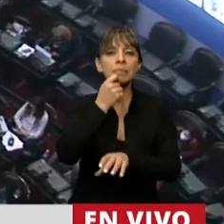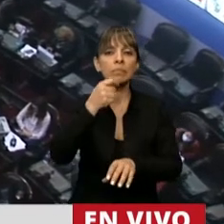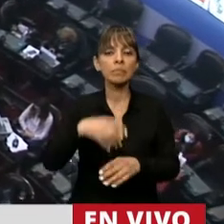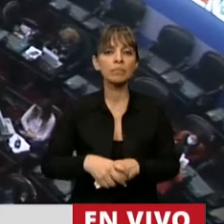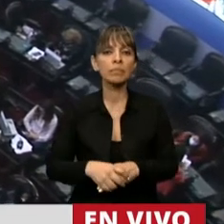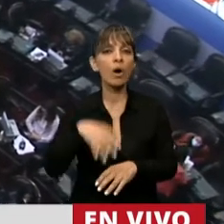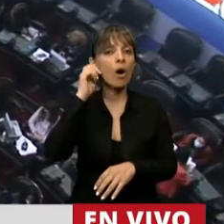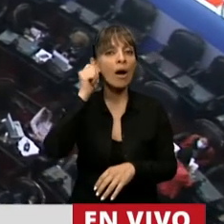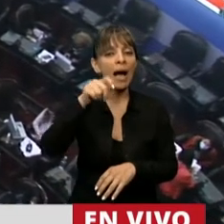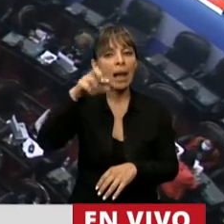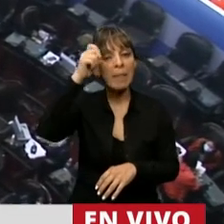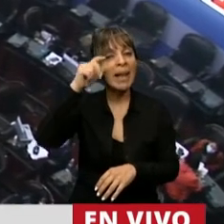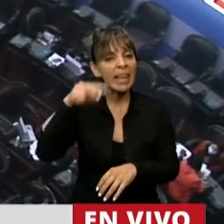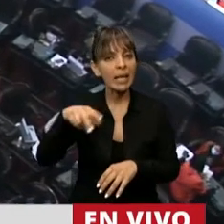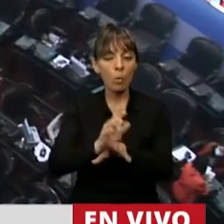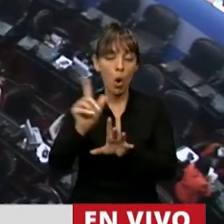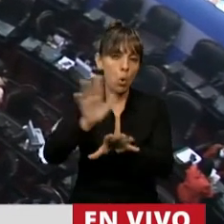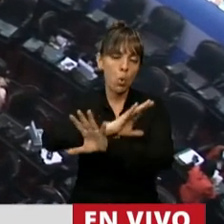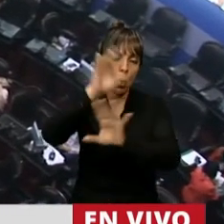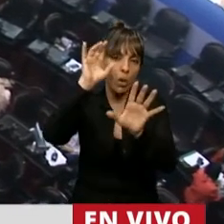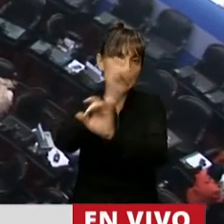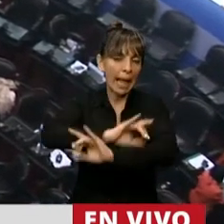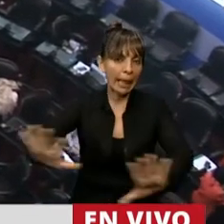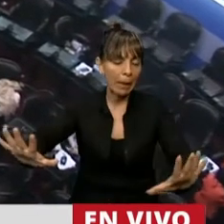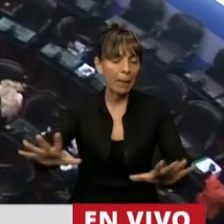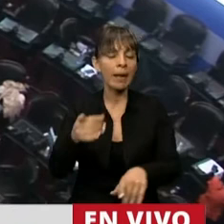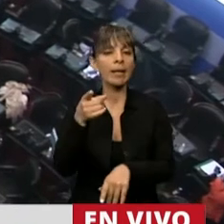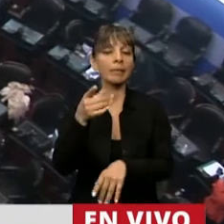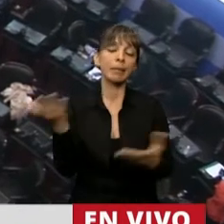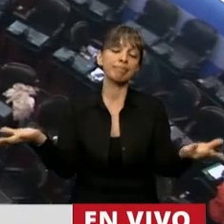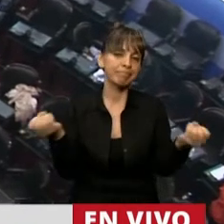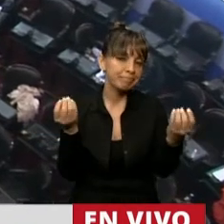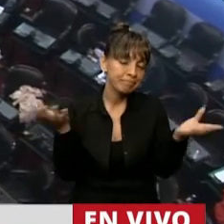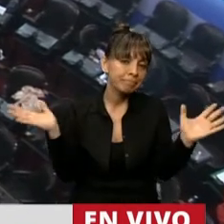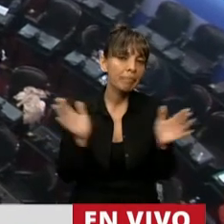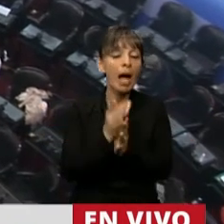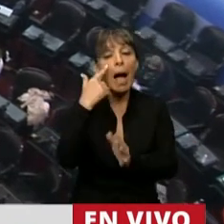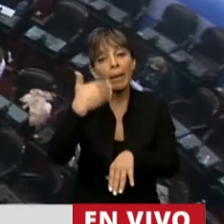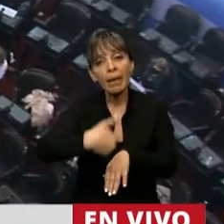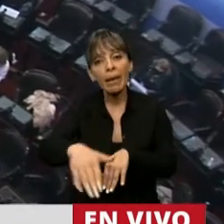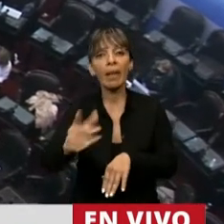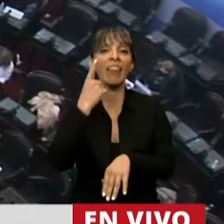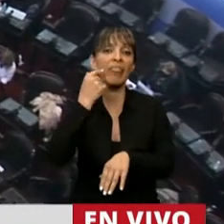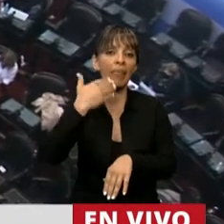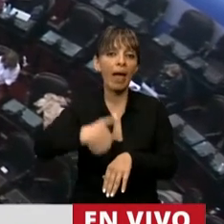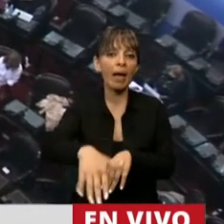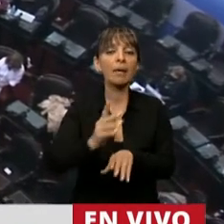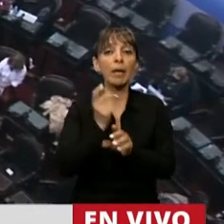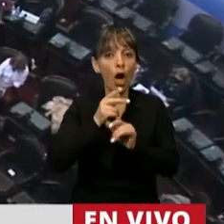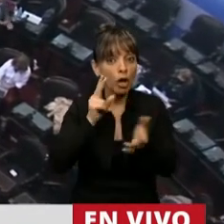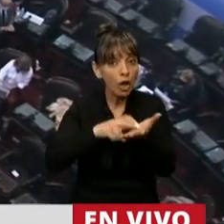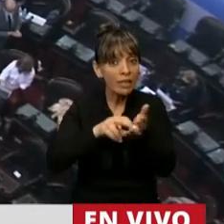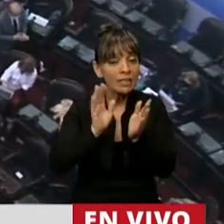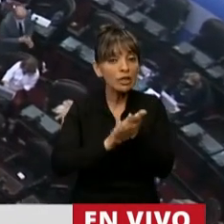Marcos Galperin. Satanás. En fin. Esperemos que es lo que pase en los próximos días. Pero la noticia que les di de